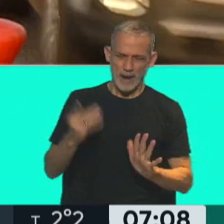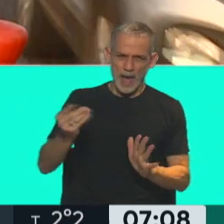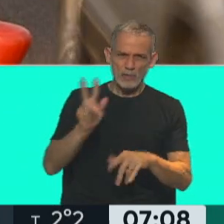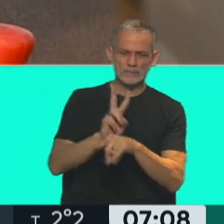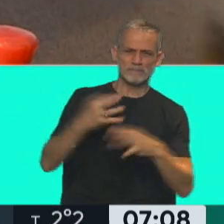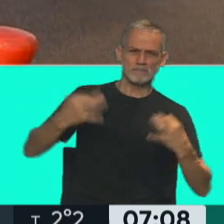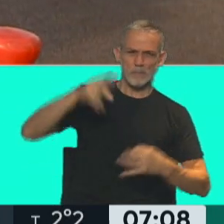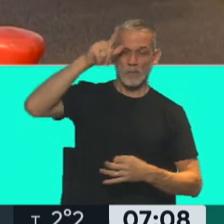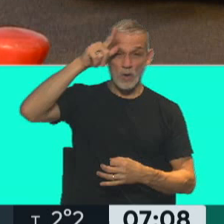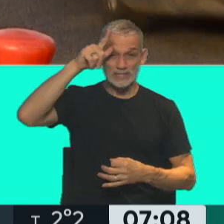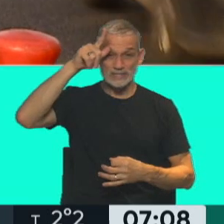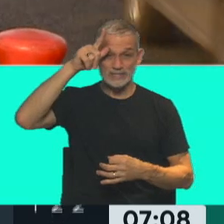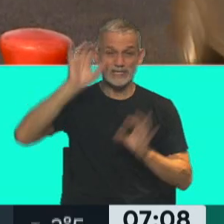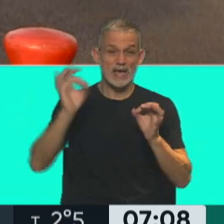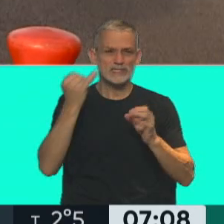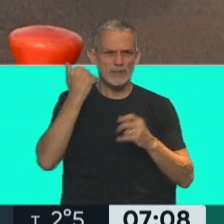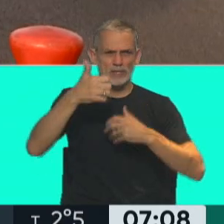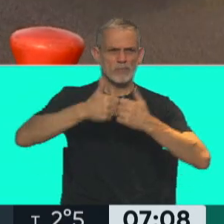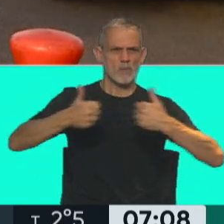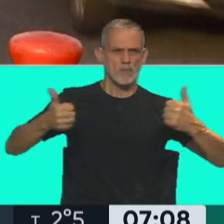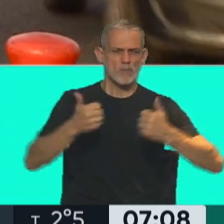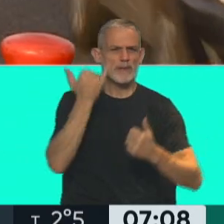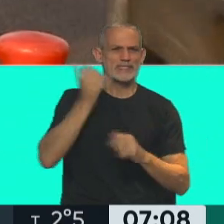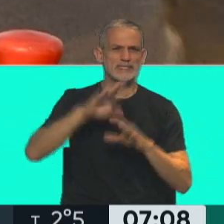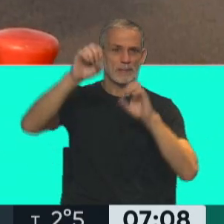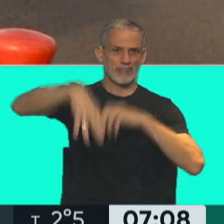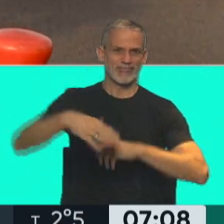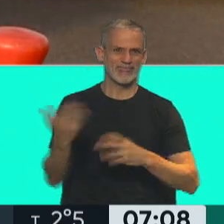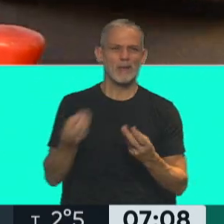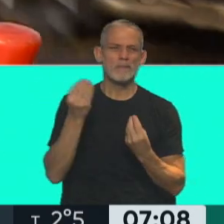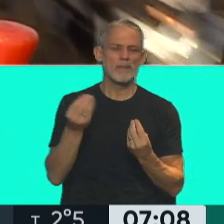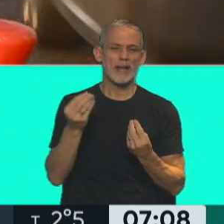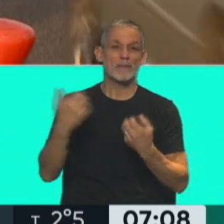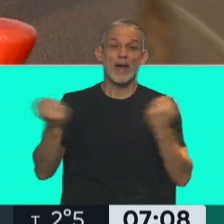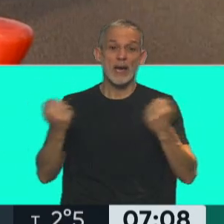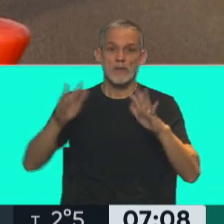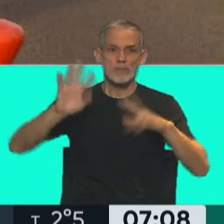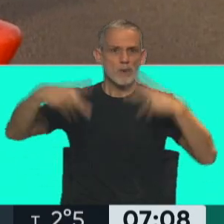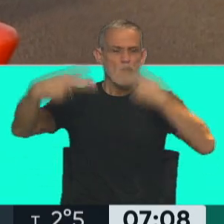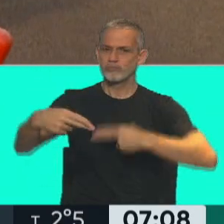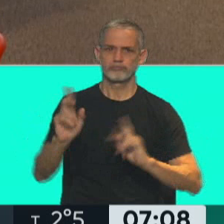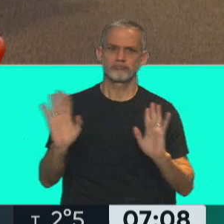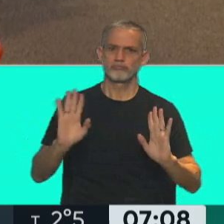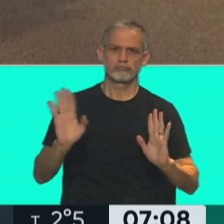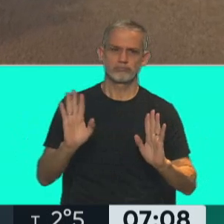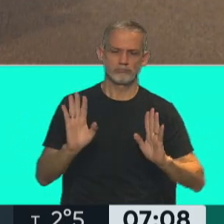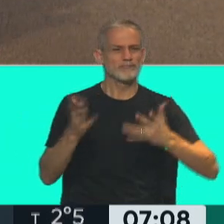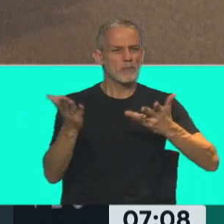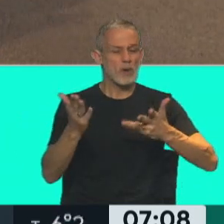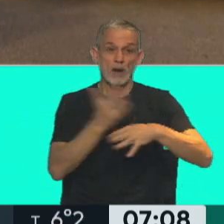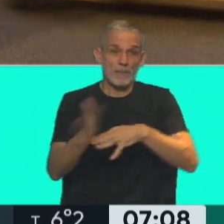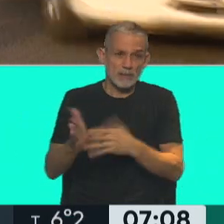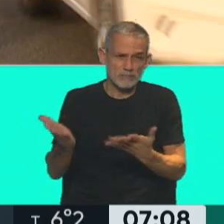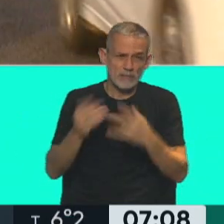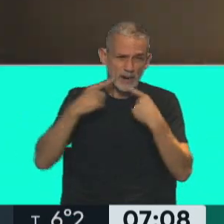seguridad, la policía y las fuerzas federales se encuentran en el lugar para evitar que esto vuelva a suceder. Pero por otro lado el